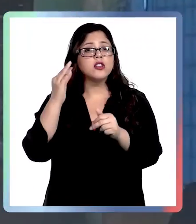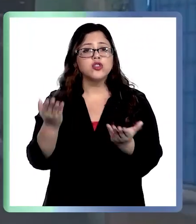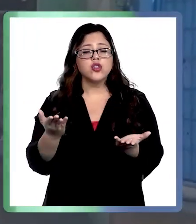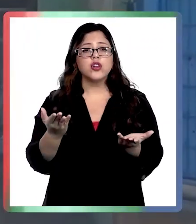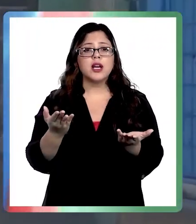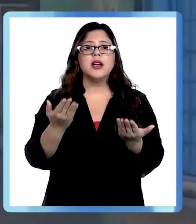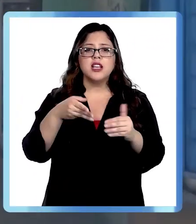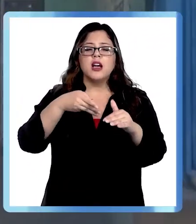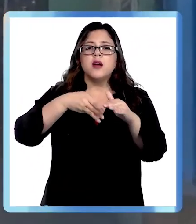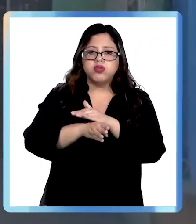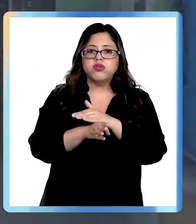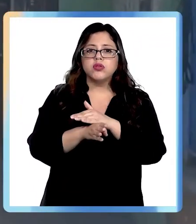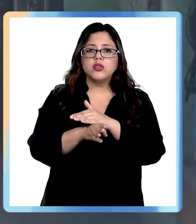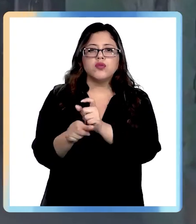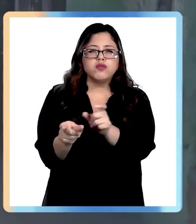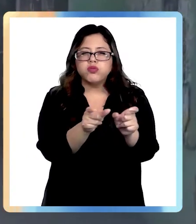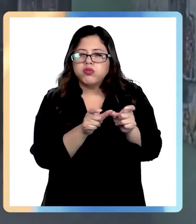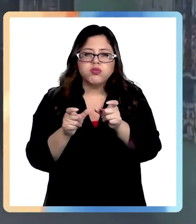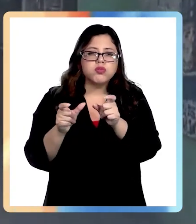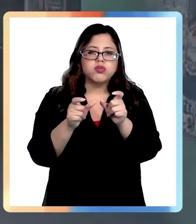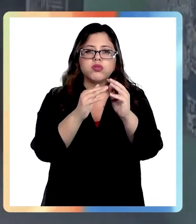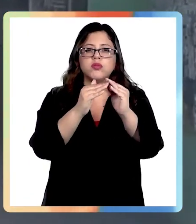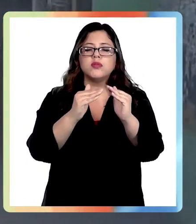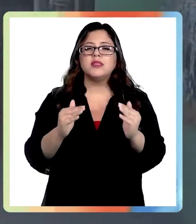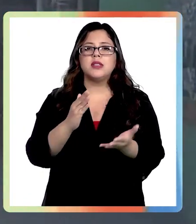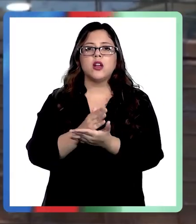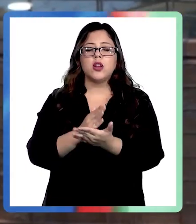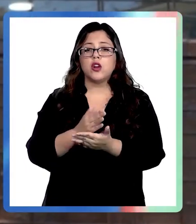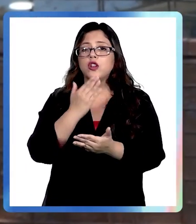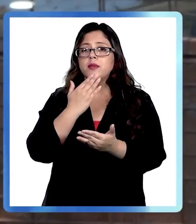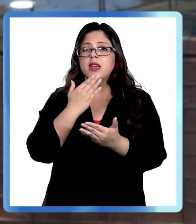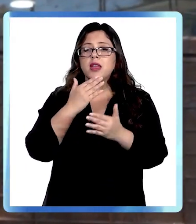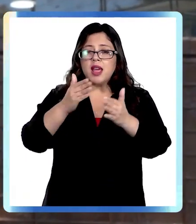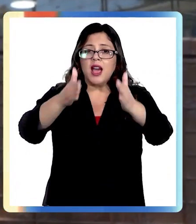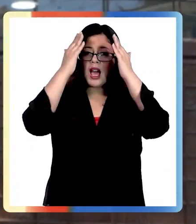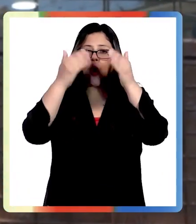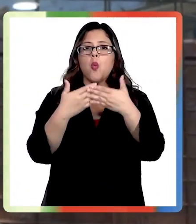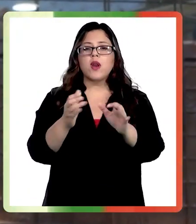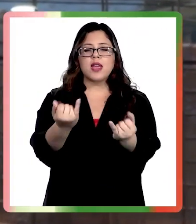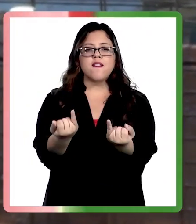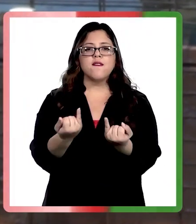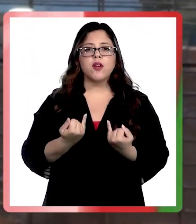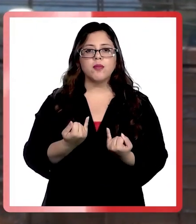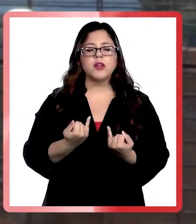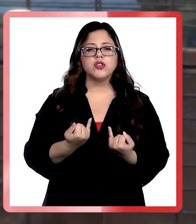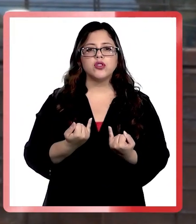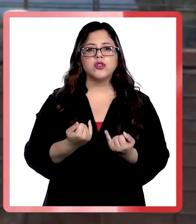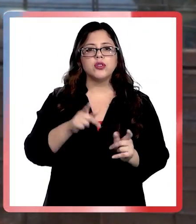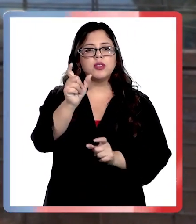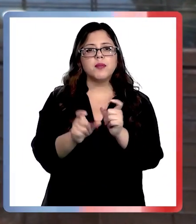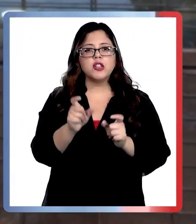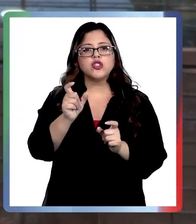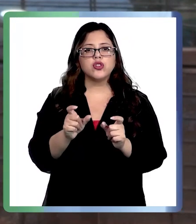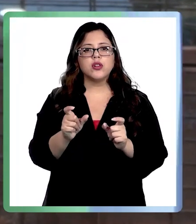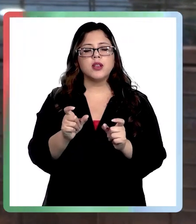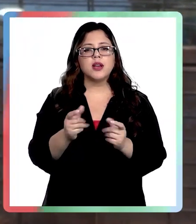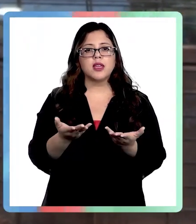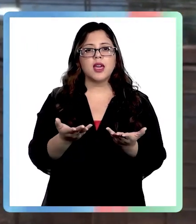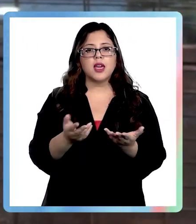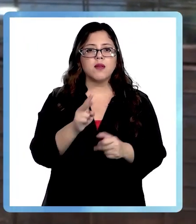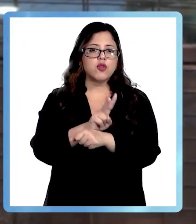establecimiento educacional. Y obviamente, atento ante cualquier información que pudiera entregar algún educador del establecimiento, en caso de